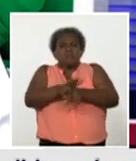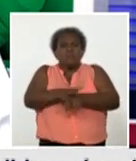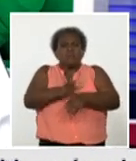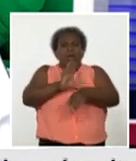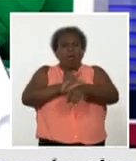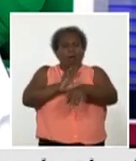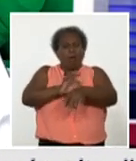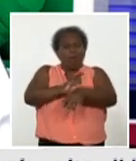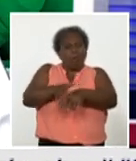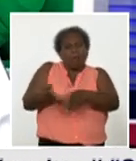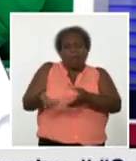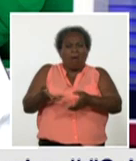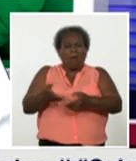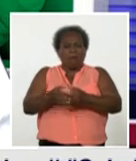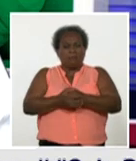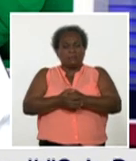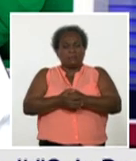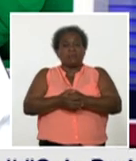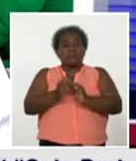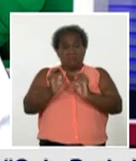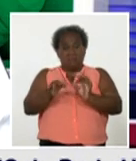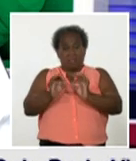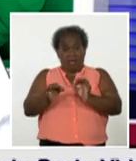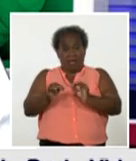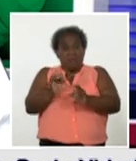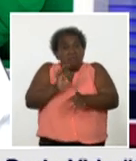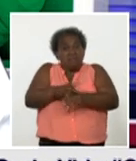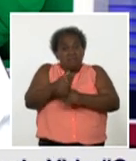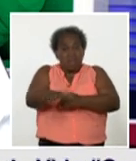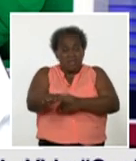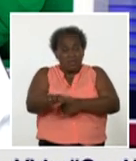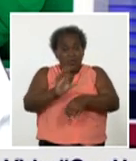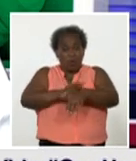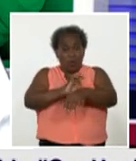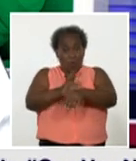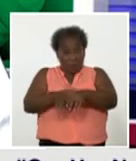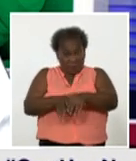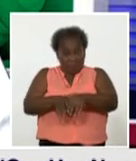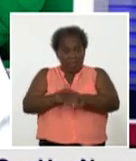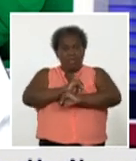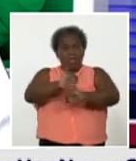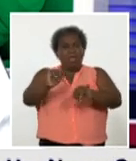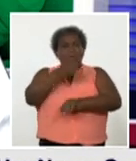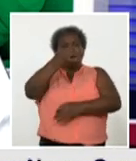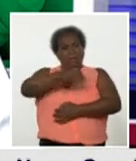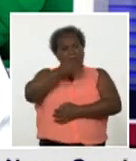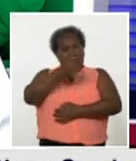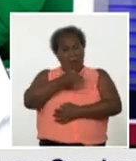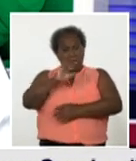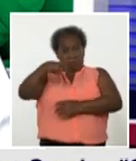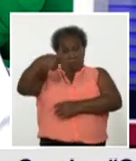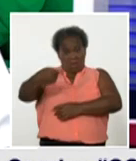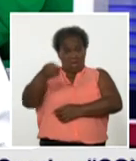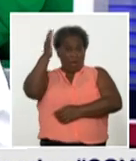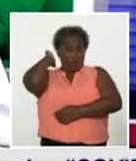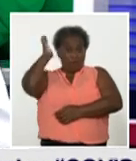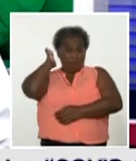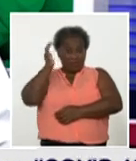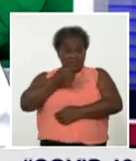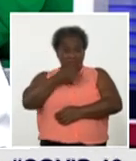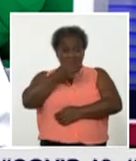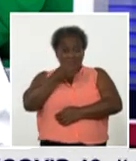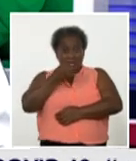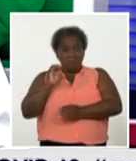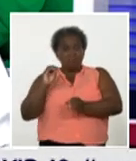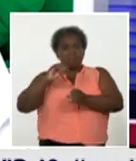fallecidos, dábamos los síntomas fundamentales. Y lo vamos a incluir a partir de mañana, esta información, para que